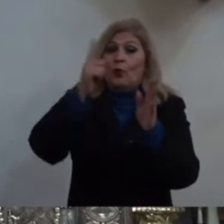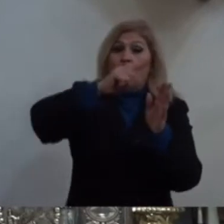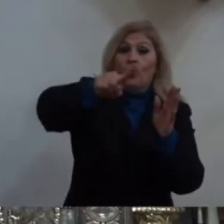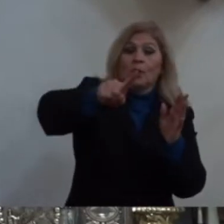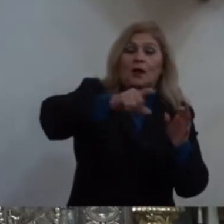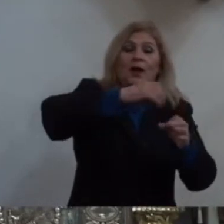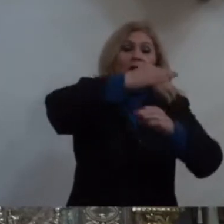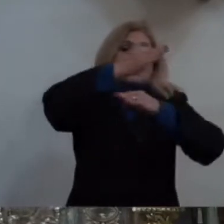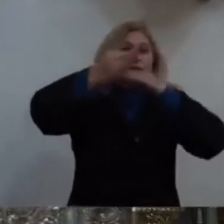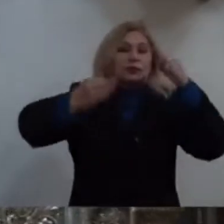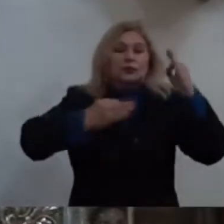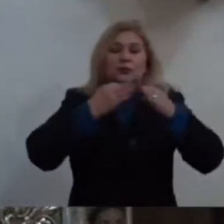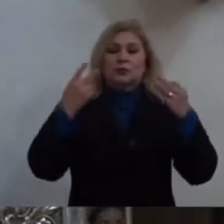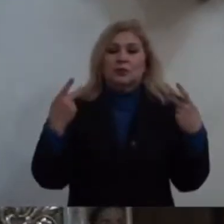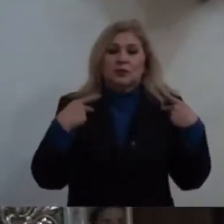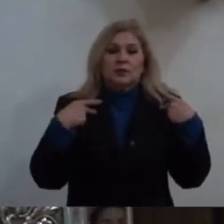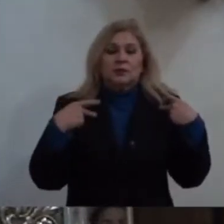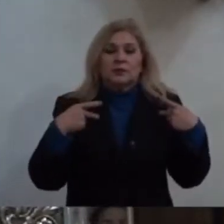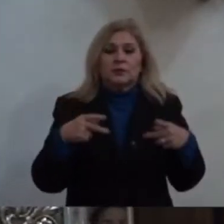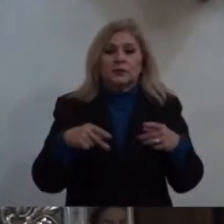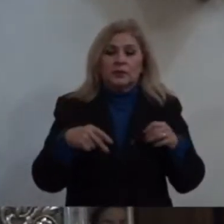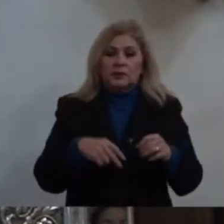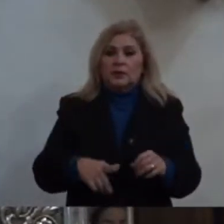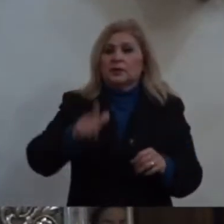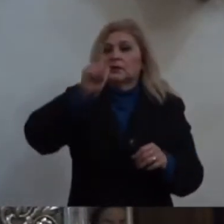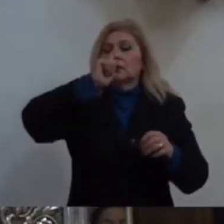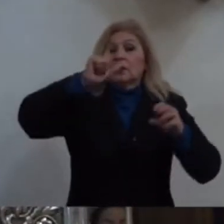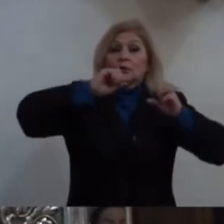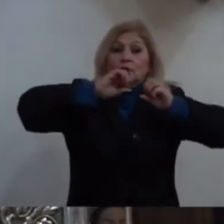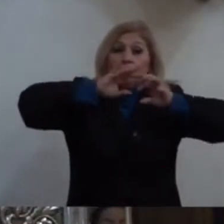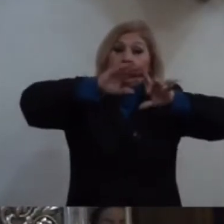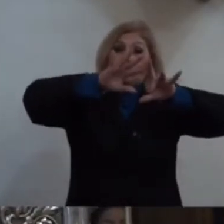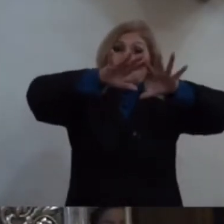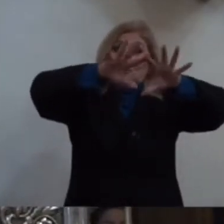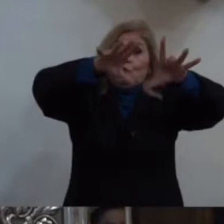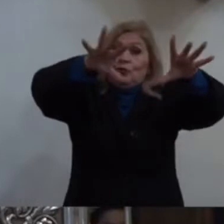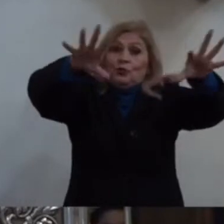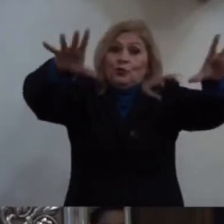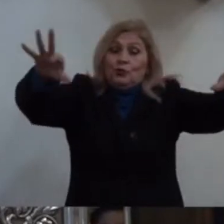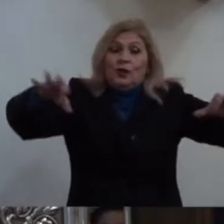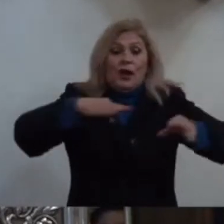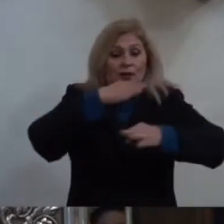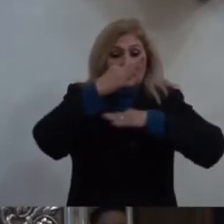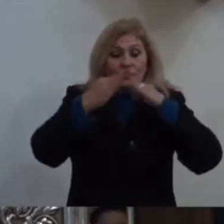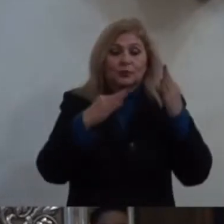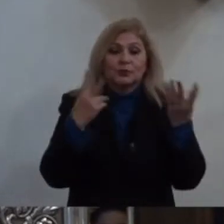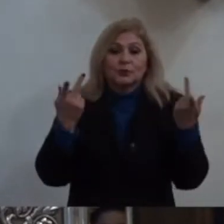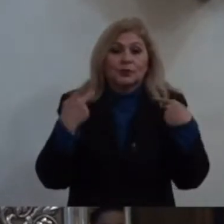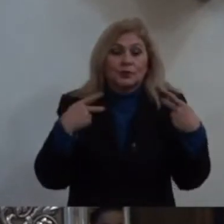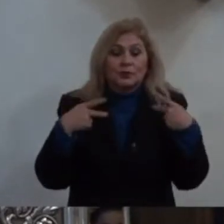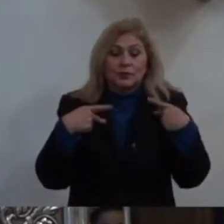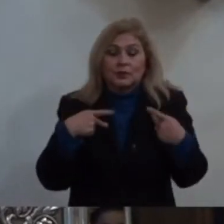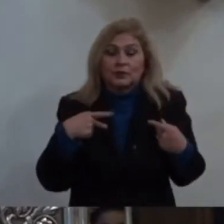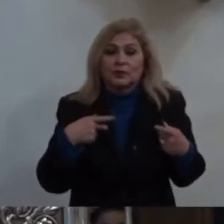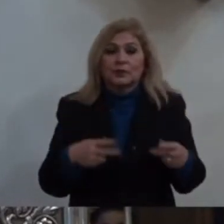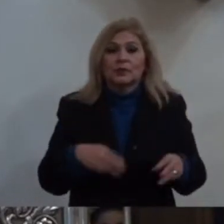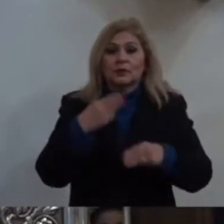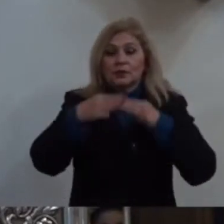Y nosotros también Somos luz Y cuando somos luz